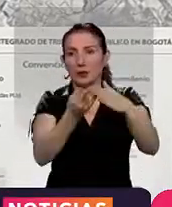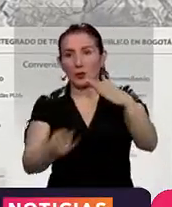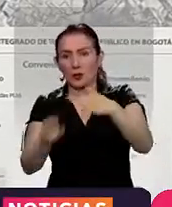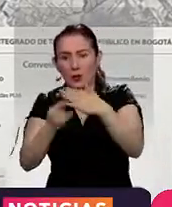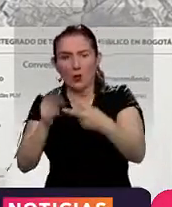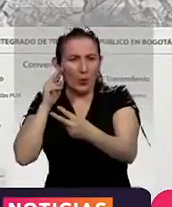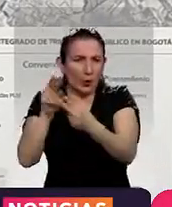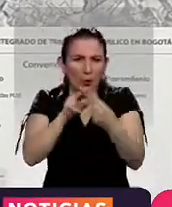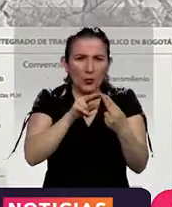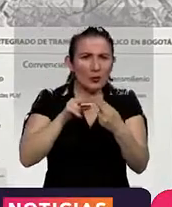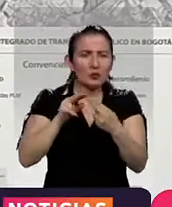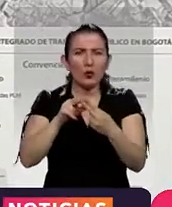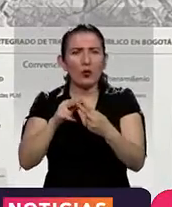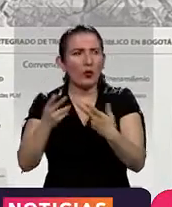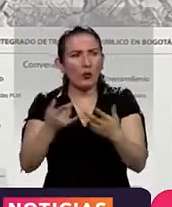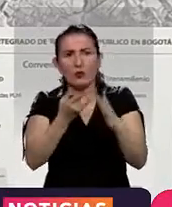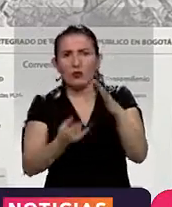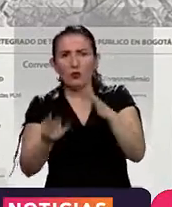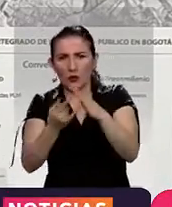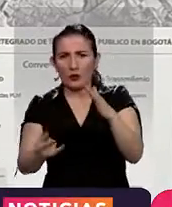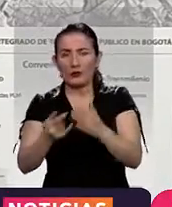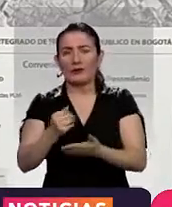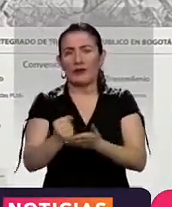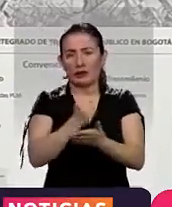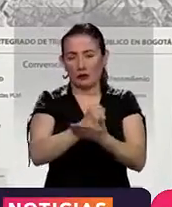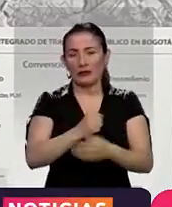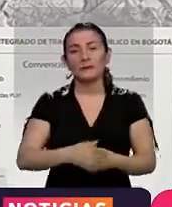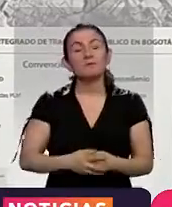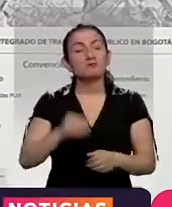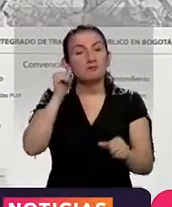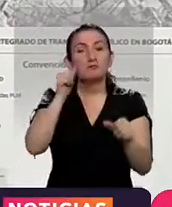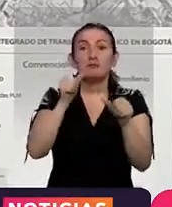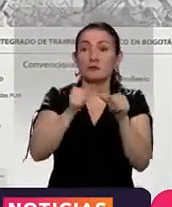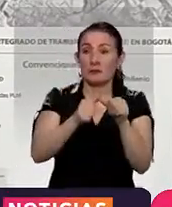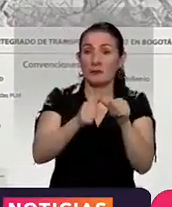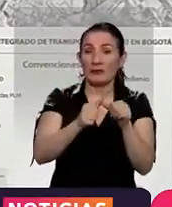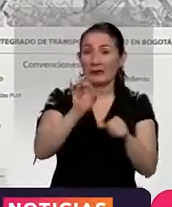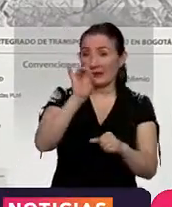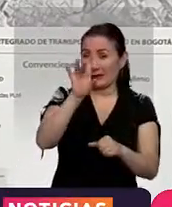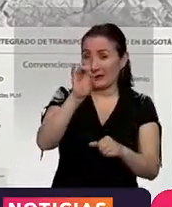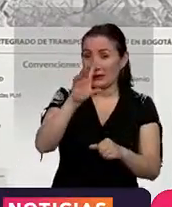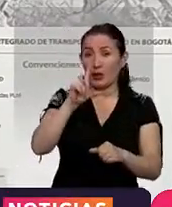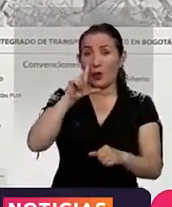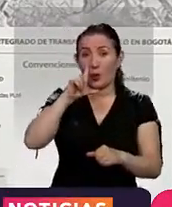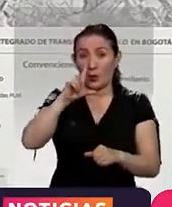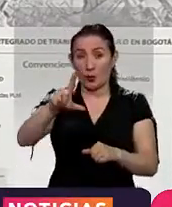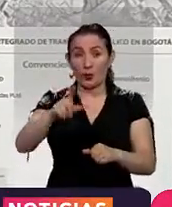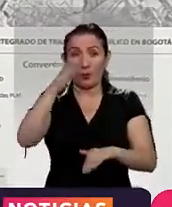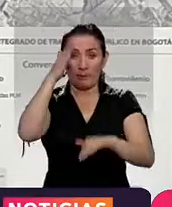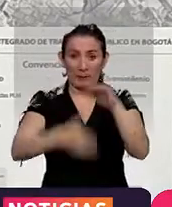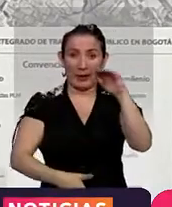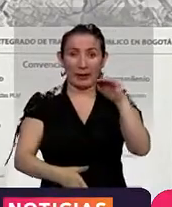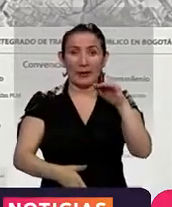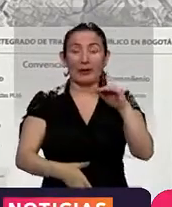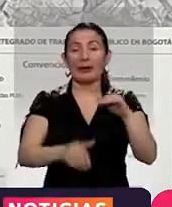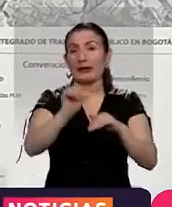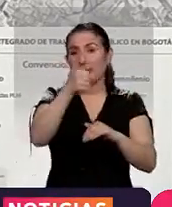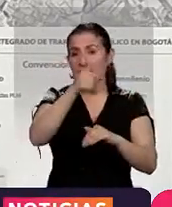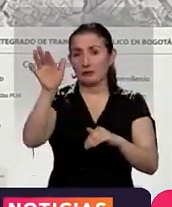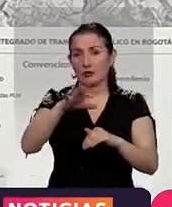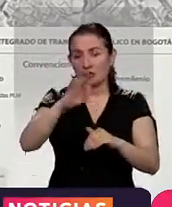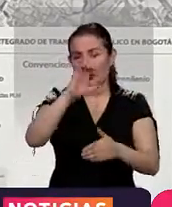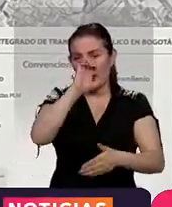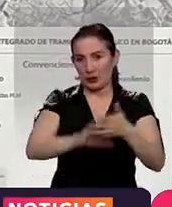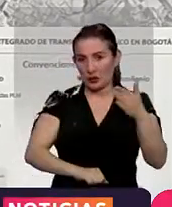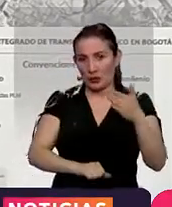conozcan y puedan descargar sus facturas. Recordar que el 15 de julio vence el impuesto con el 10% de